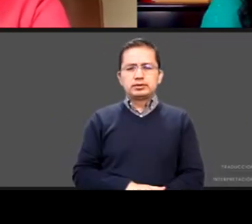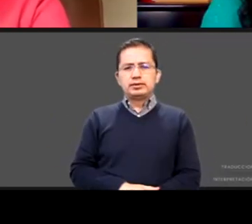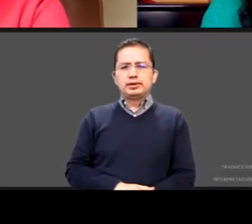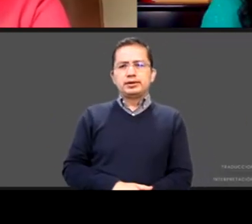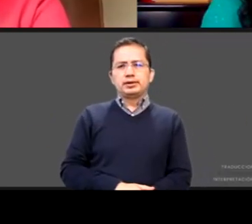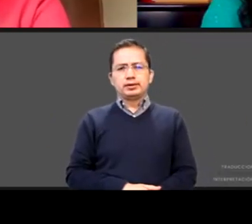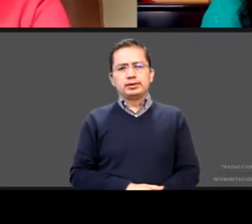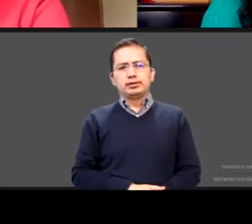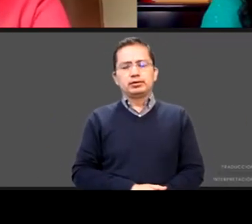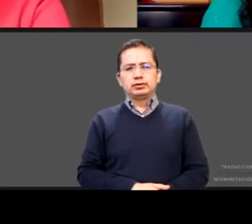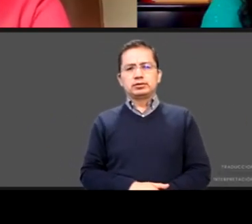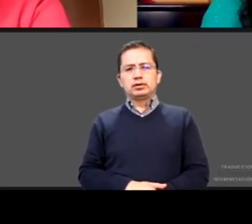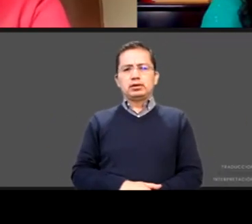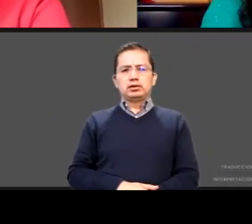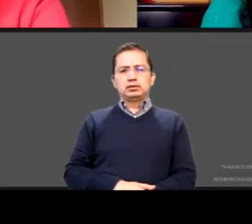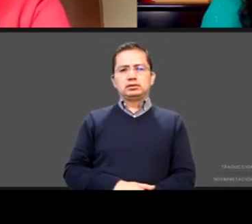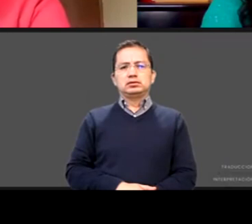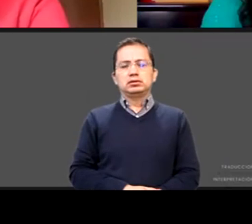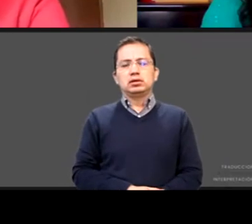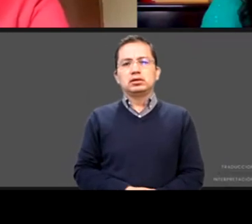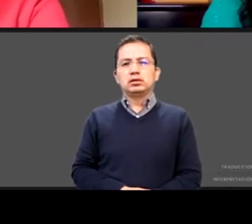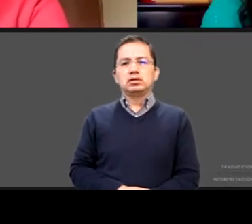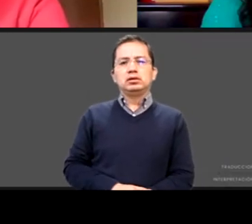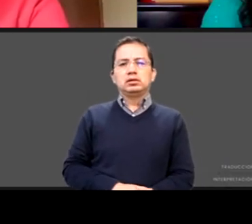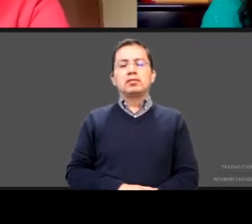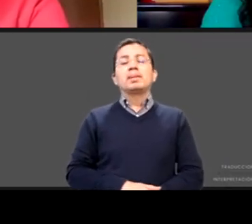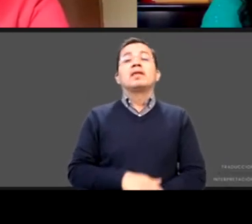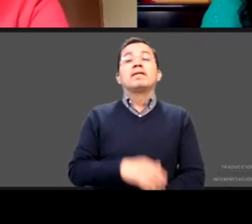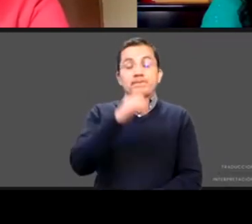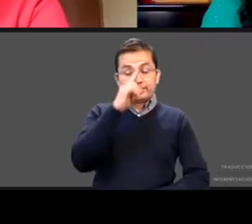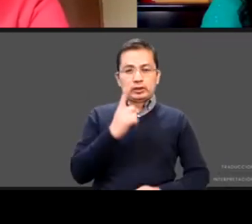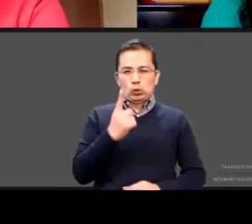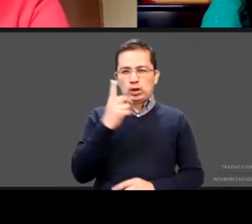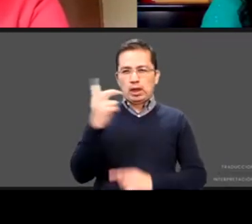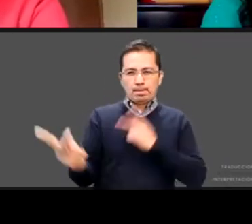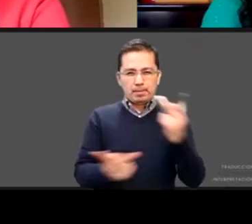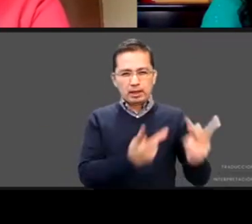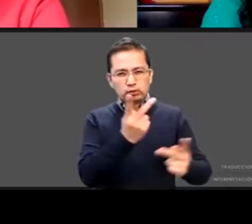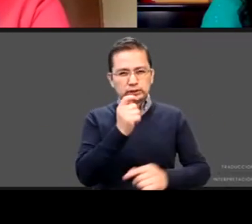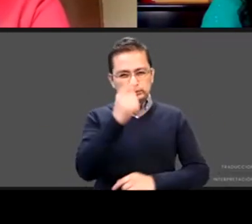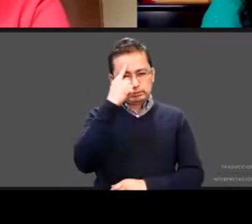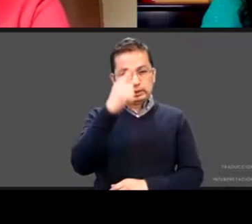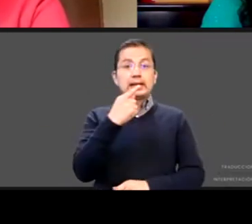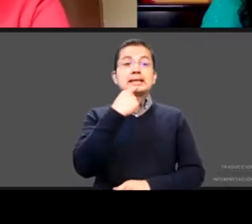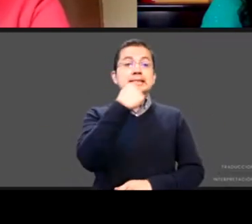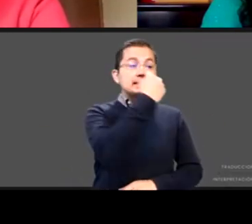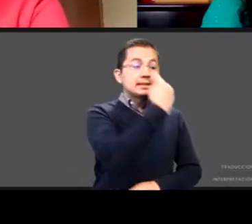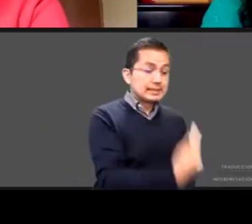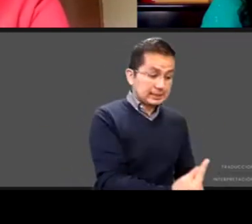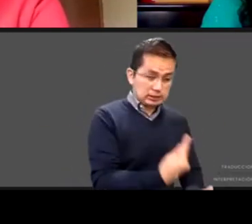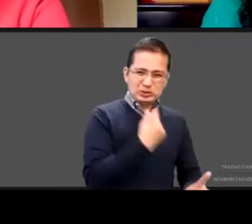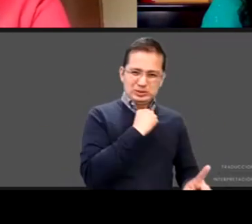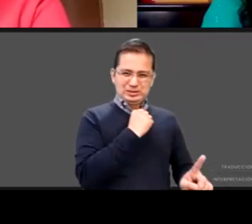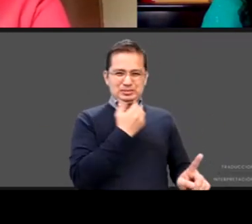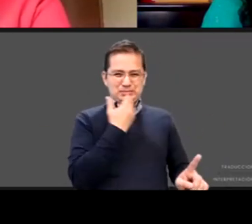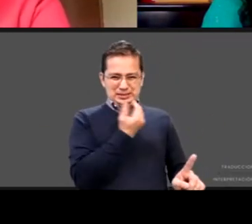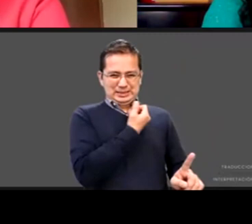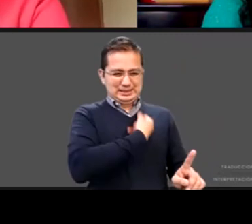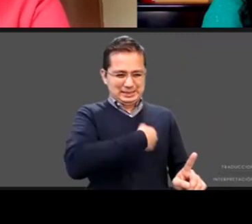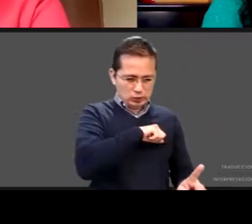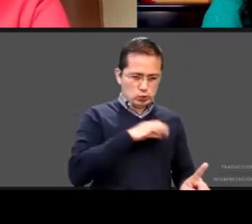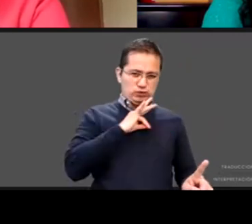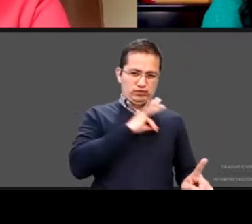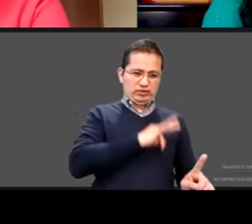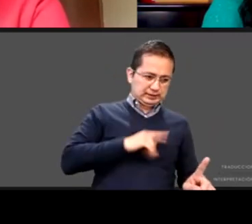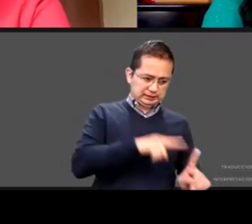que se refiere a dónde se pueden adquirir la colección de niños sanos y felices y dónde